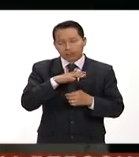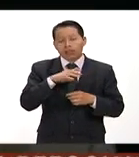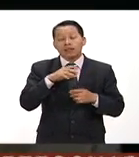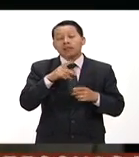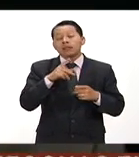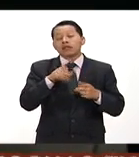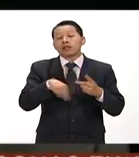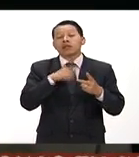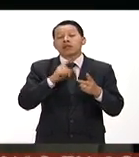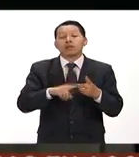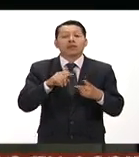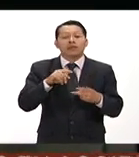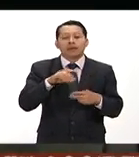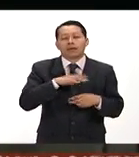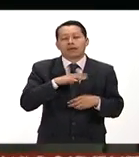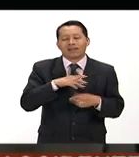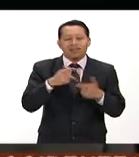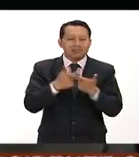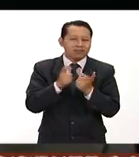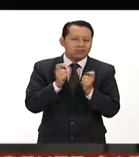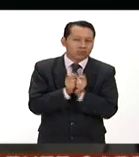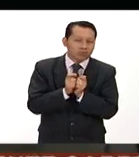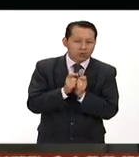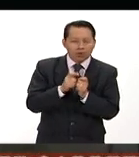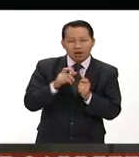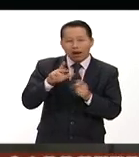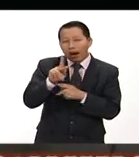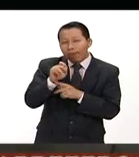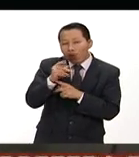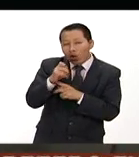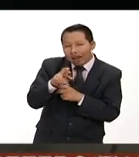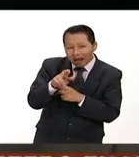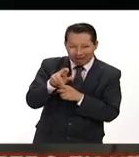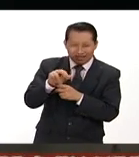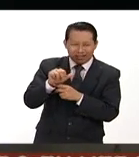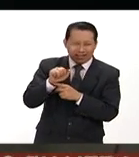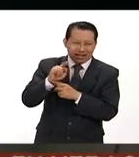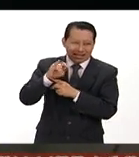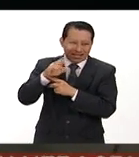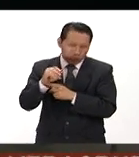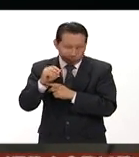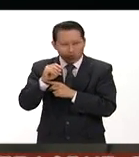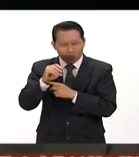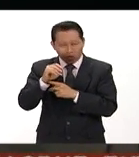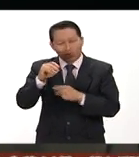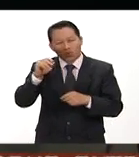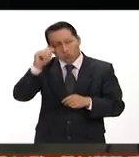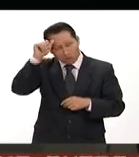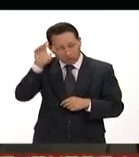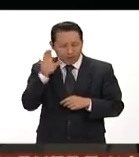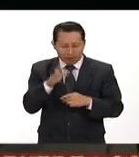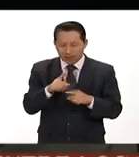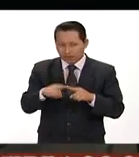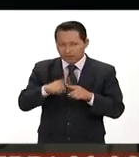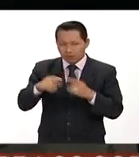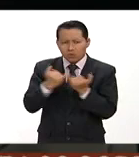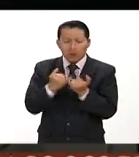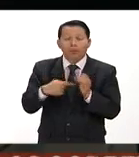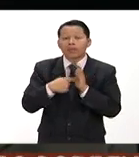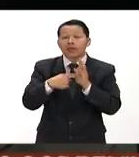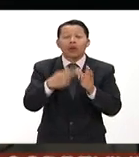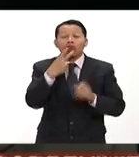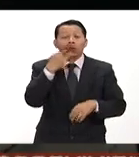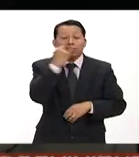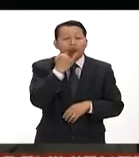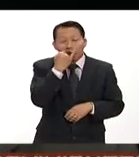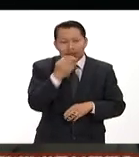o poetas Inuits del círculo polar ártico como Josephin Bacon en esta ocasión presentaremos dos idiomas que no han sido